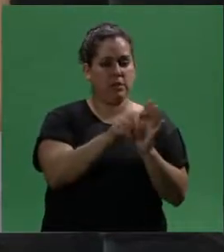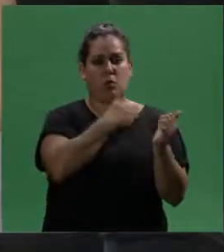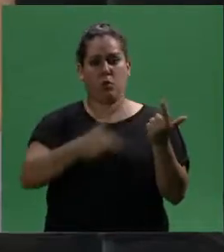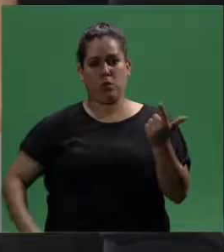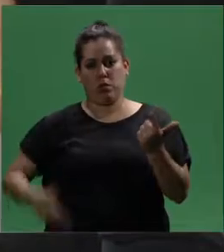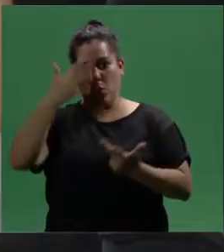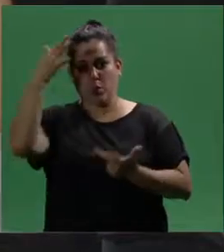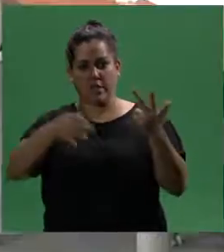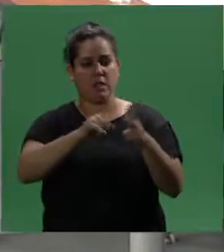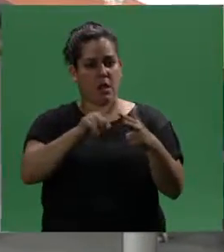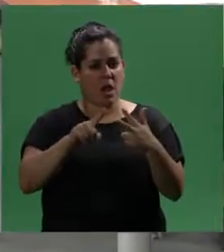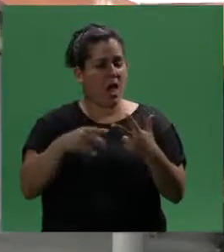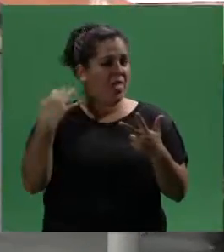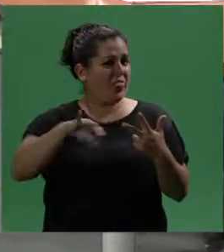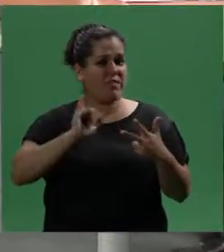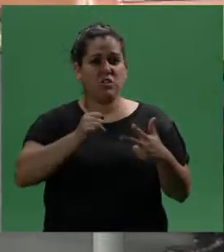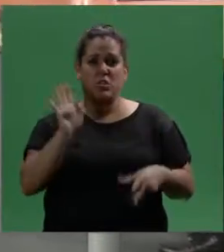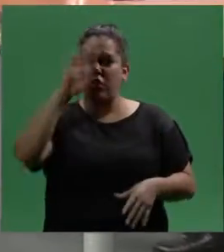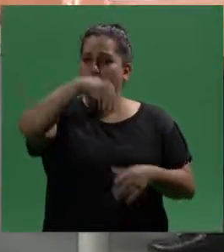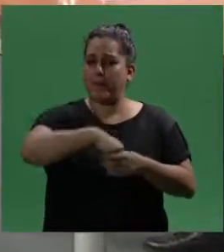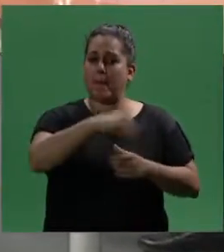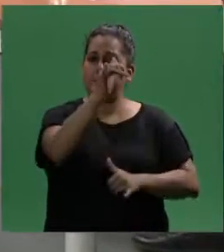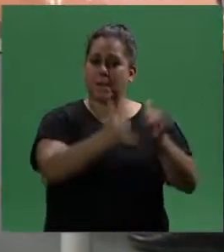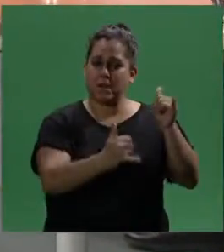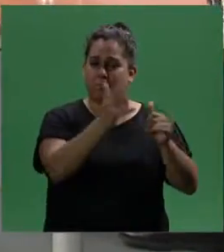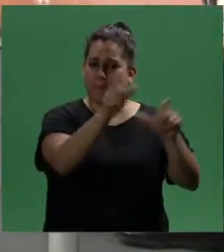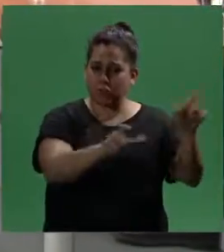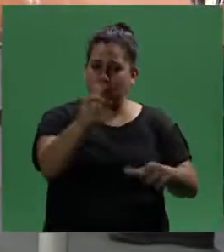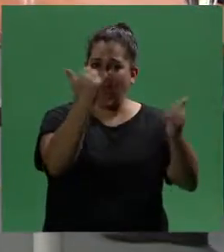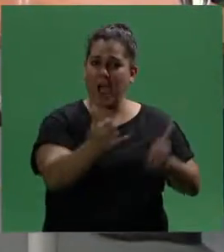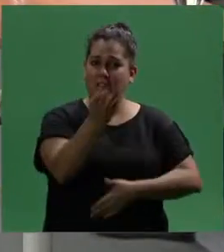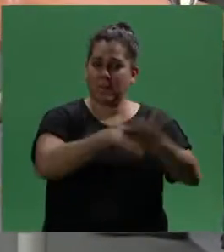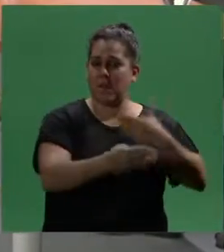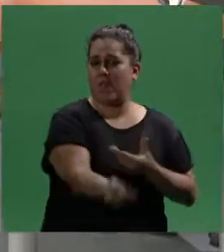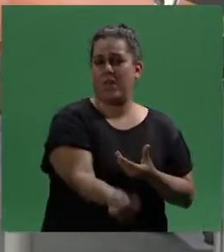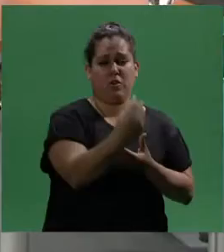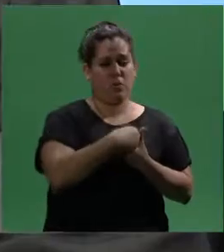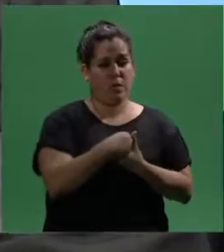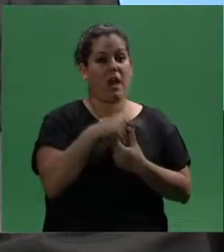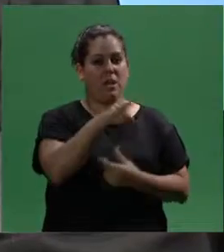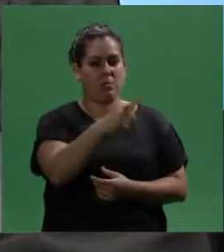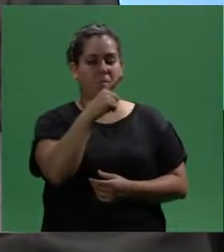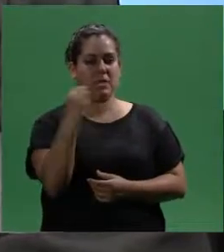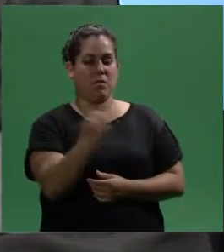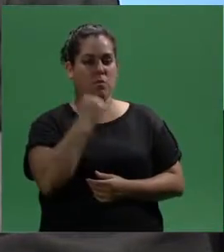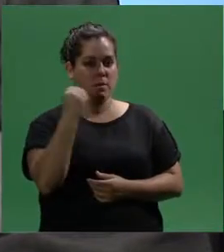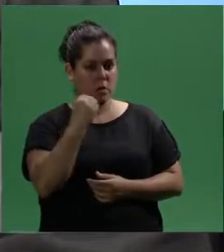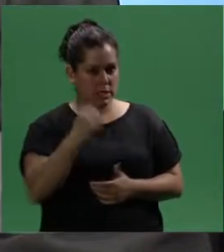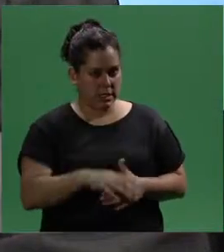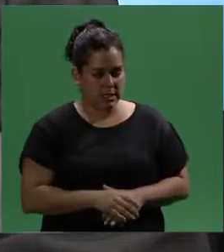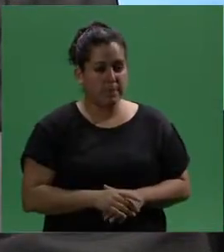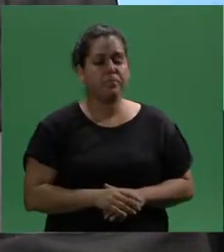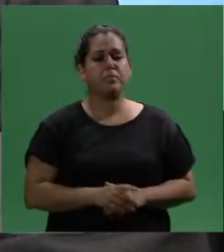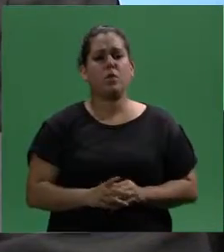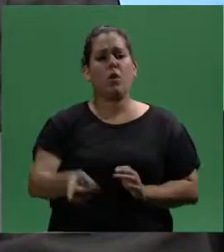tienen que, digamos, incorporar personas con discapacidad de cualquier tipo. Eso me parece que es importante.